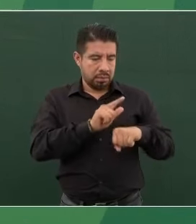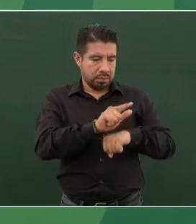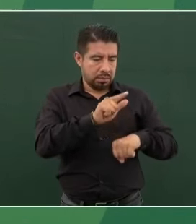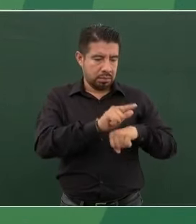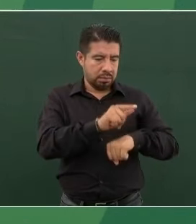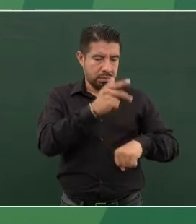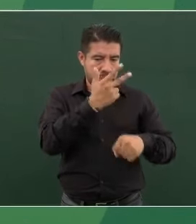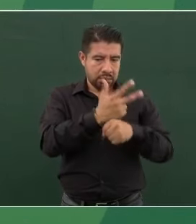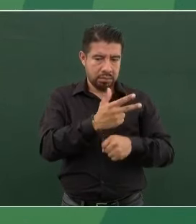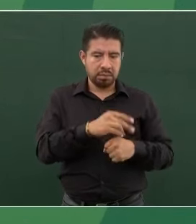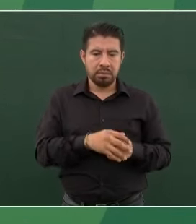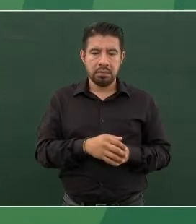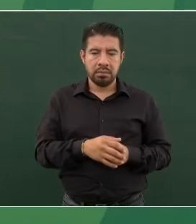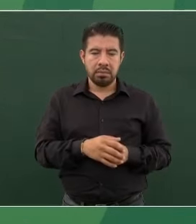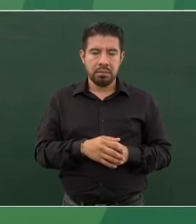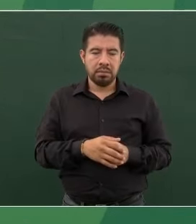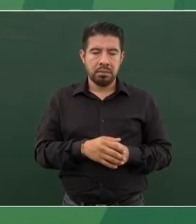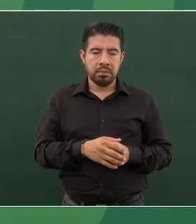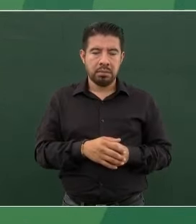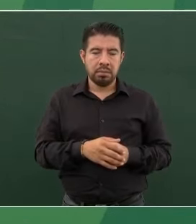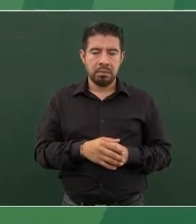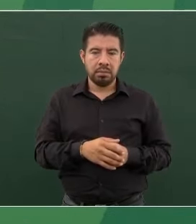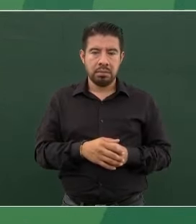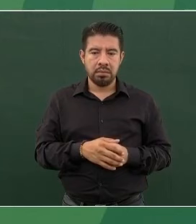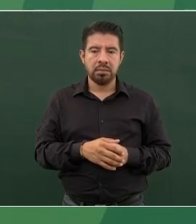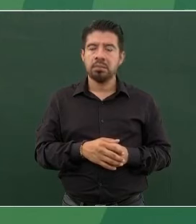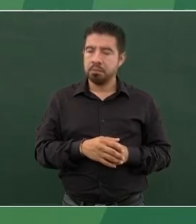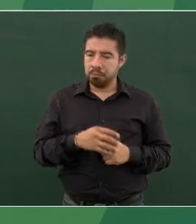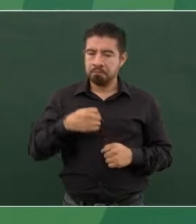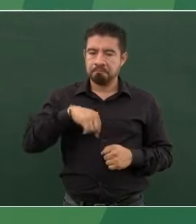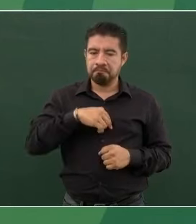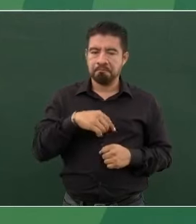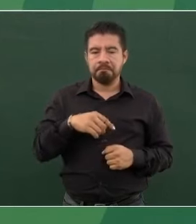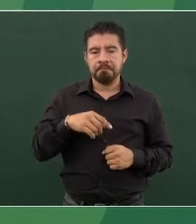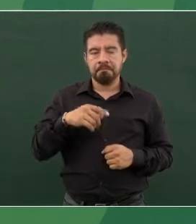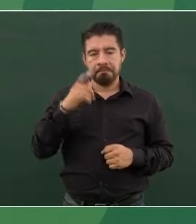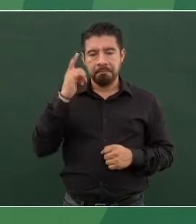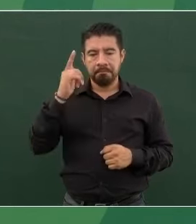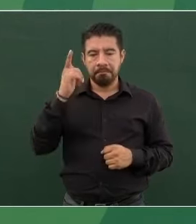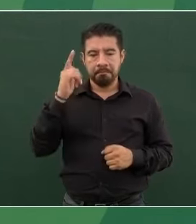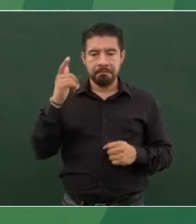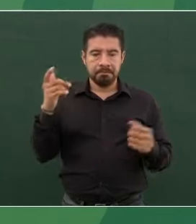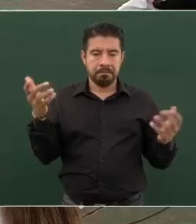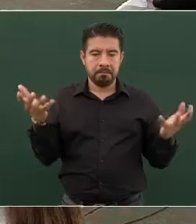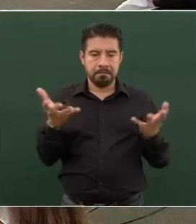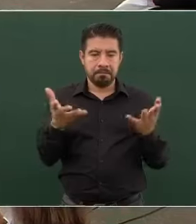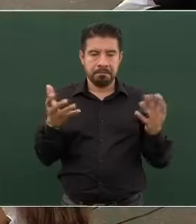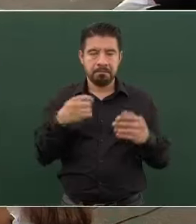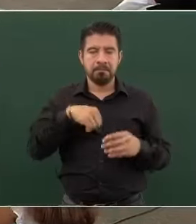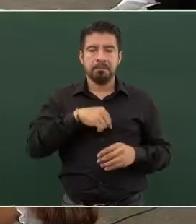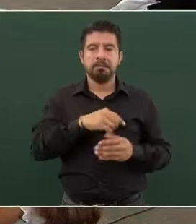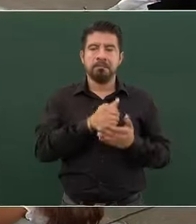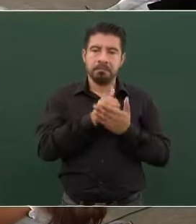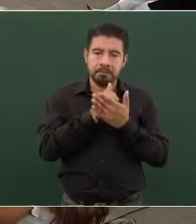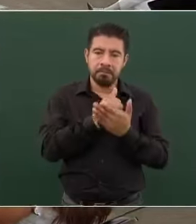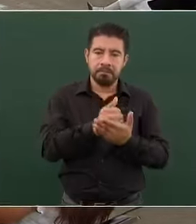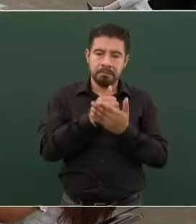y creo que lo van a hacer. Nosotros vamos a seguir apoyando